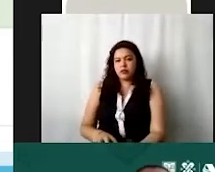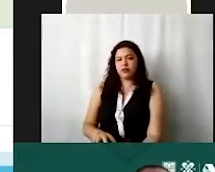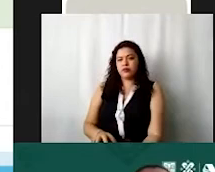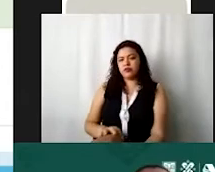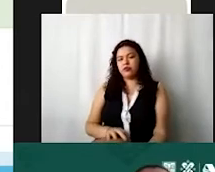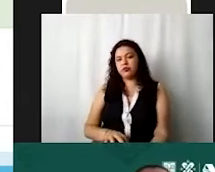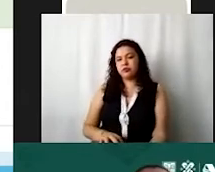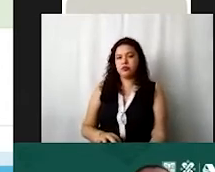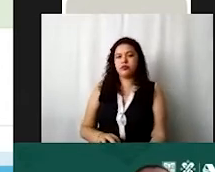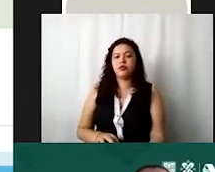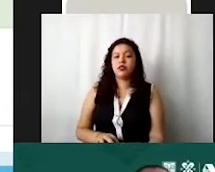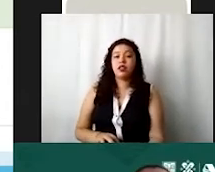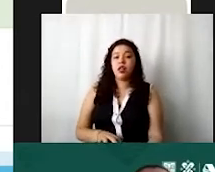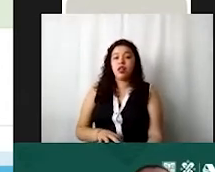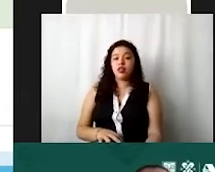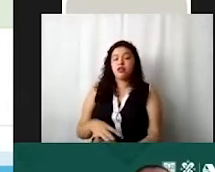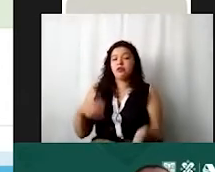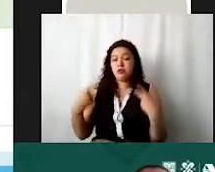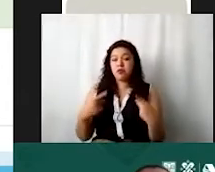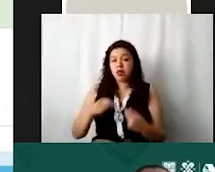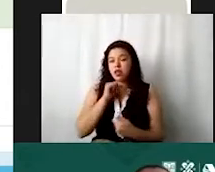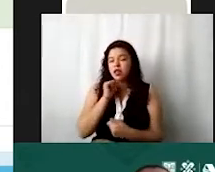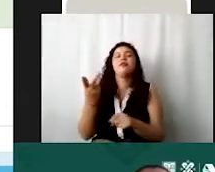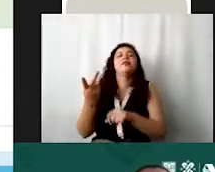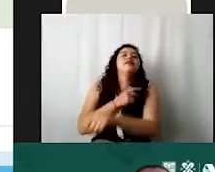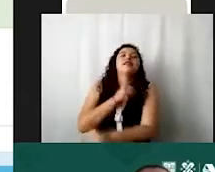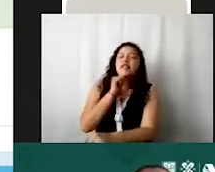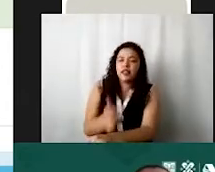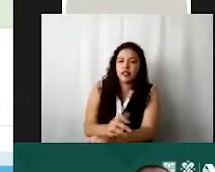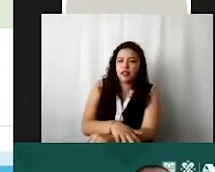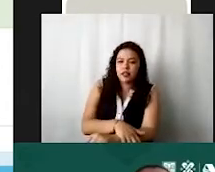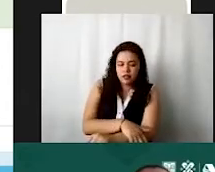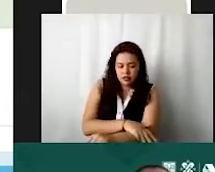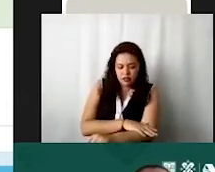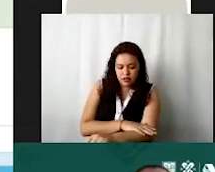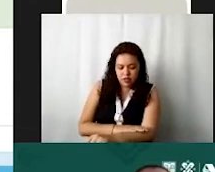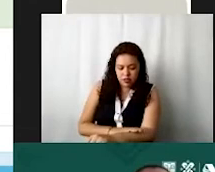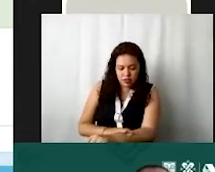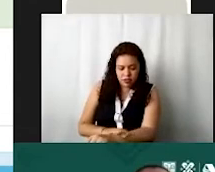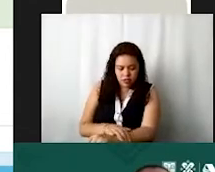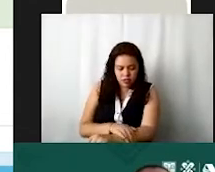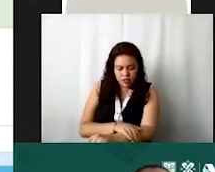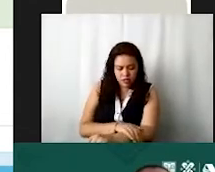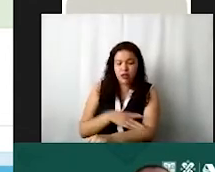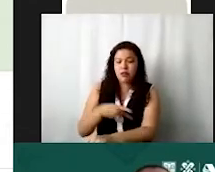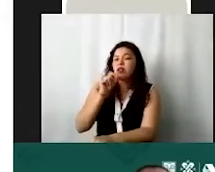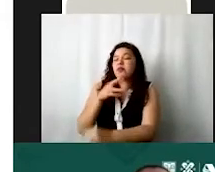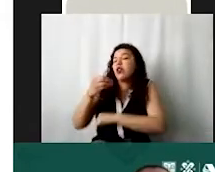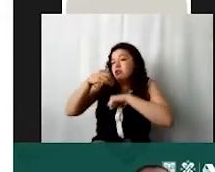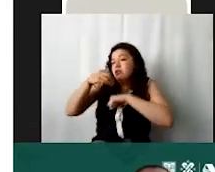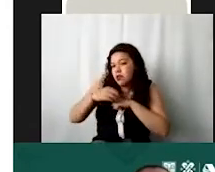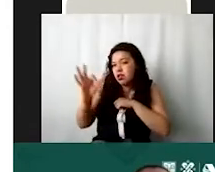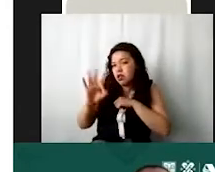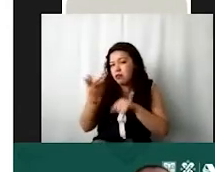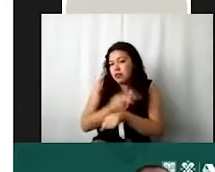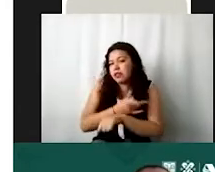no se lleva a cabo la venta pues no pasa nada recuerden que es un presupuesto pero obviamente es mejor que quede contemplado ¿sale? ahora